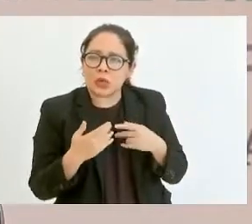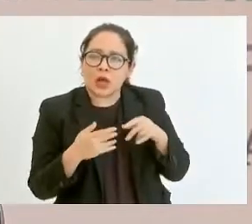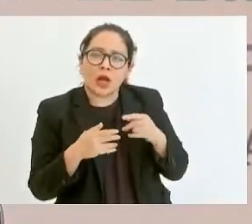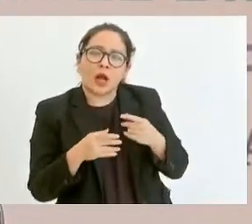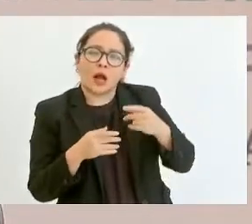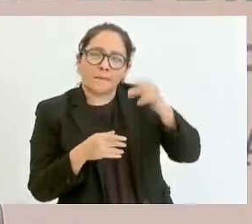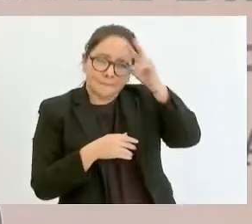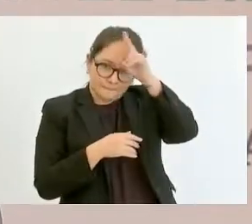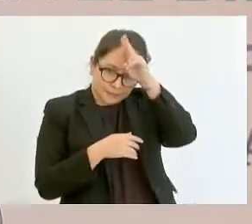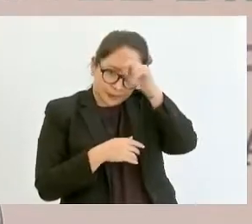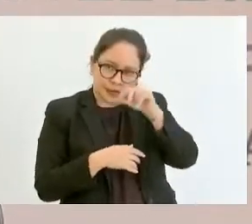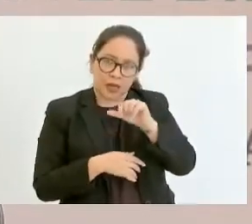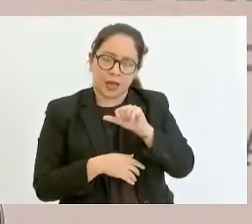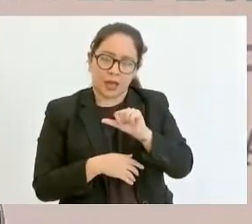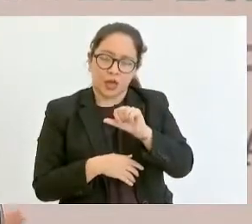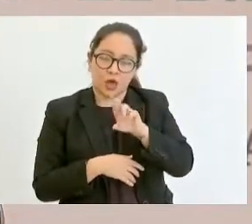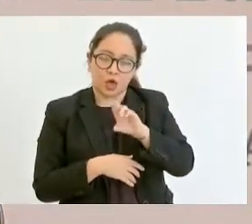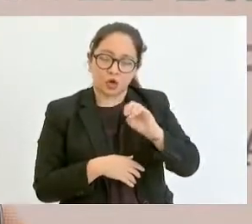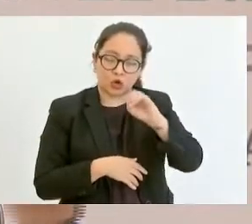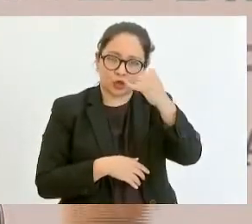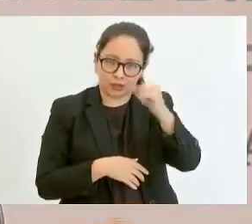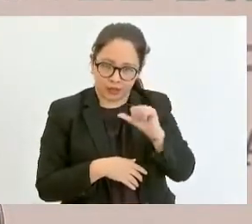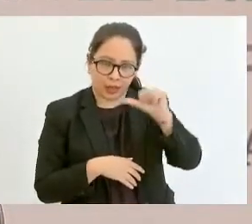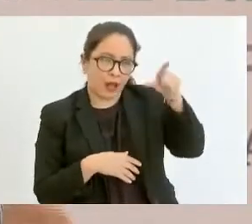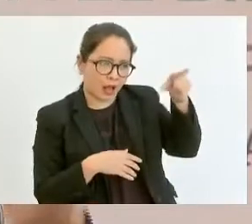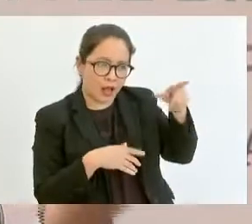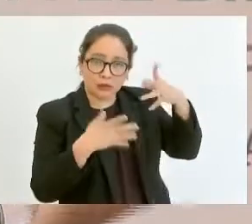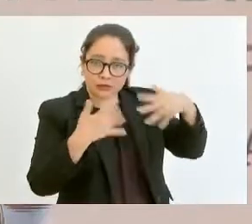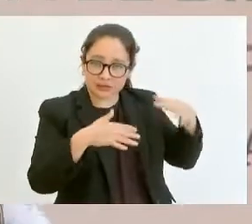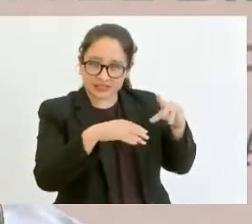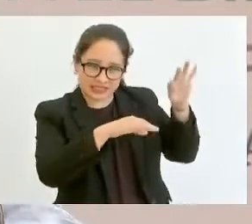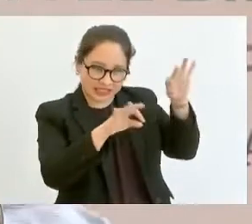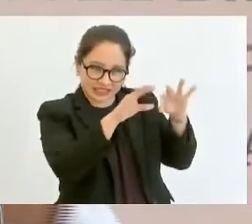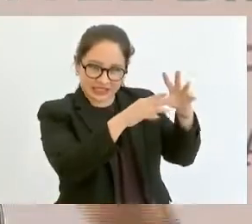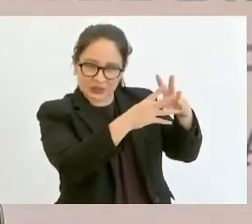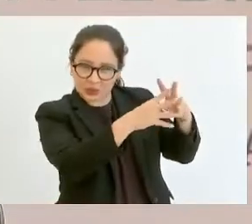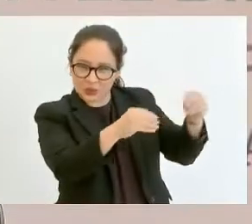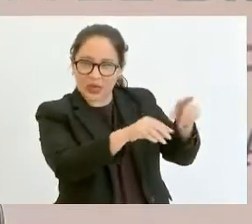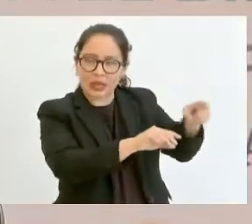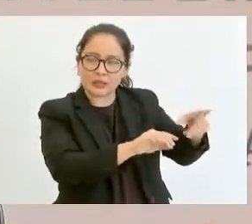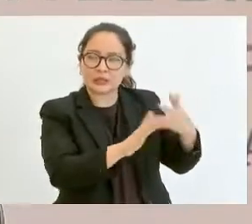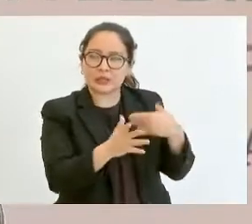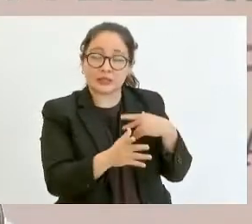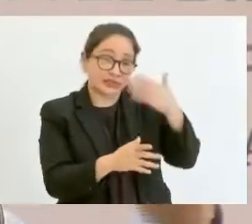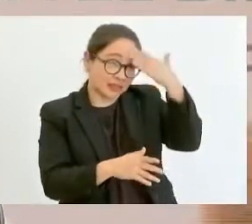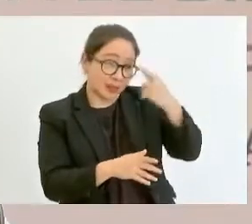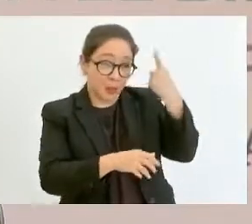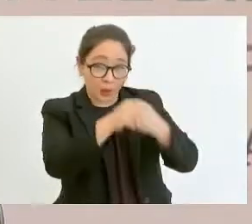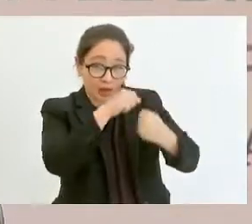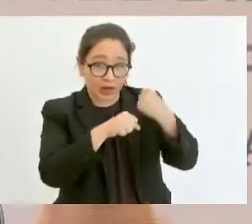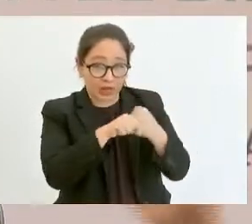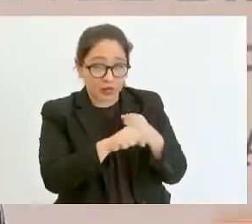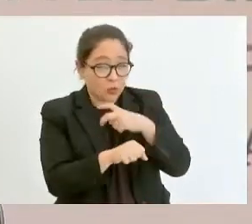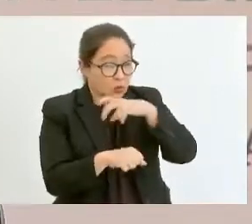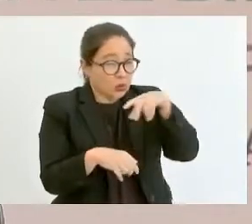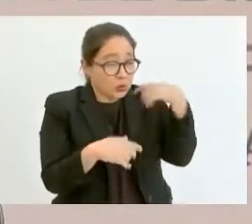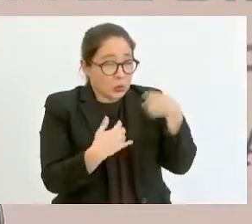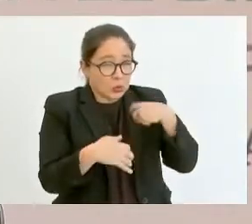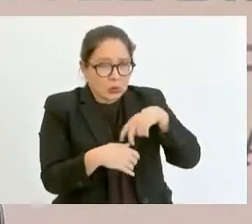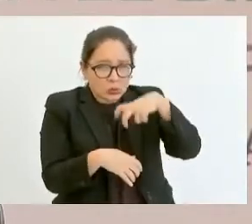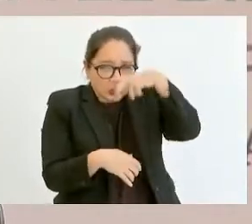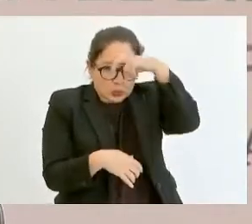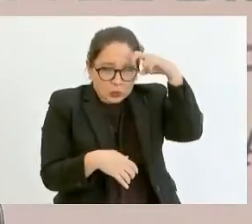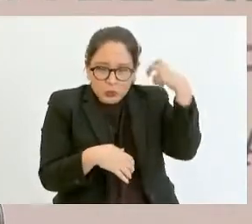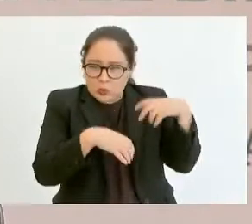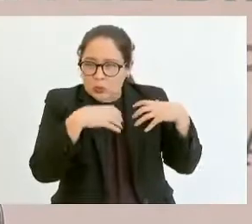Y también este apoyo a los cañeros ha sido importante porque el año pasado hubo una severa sequía que mermó la producción